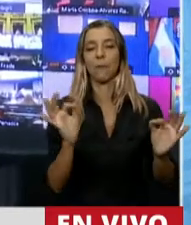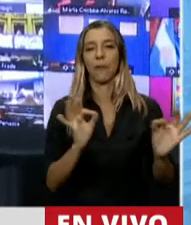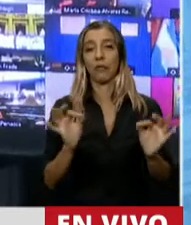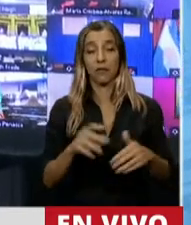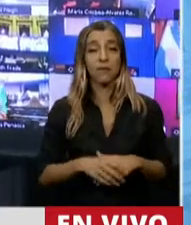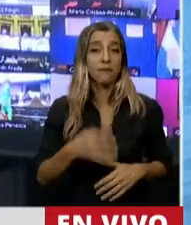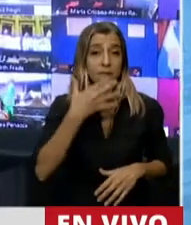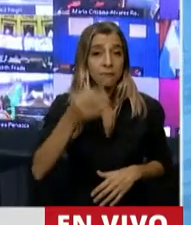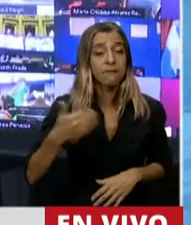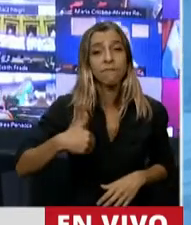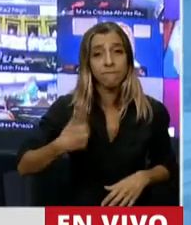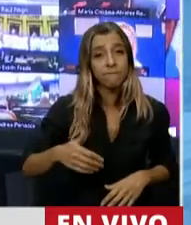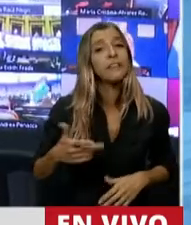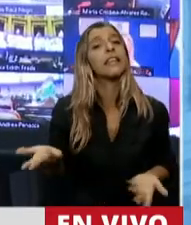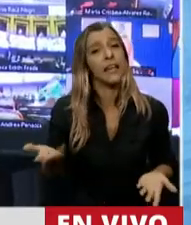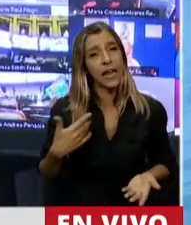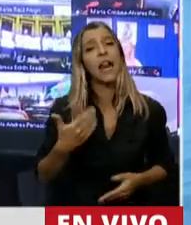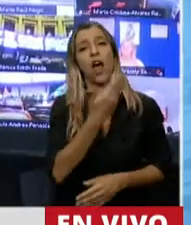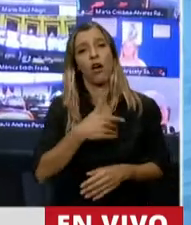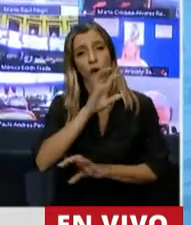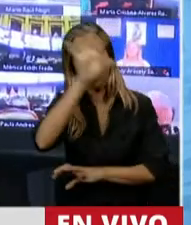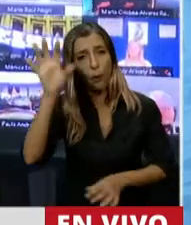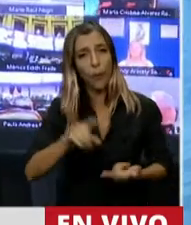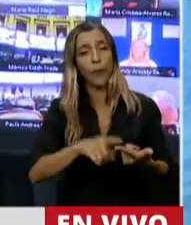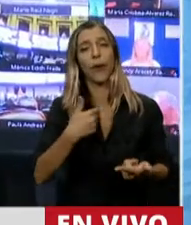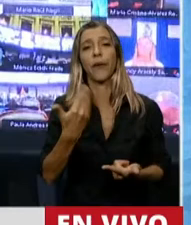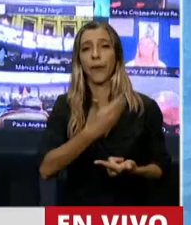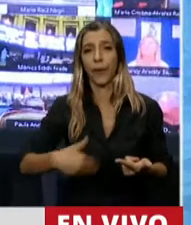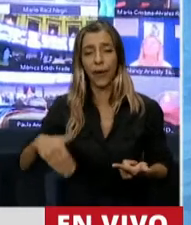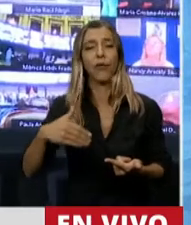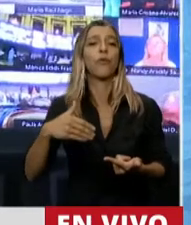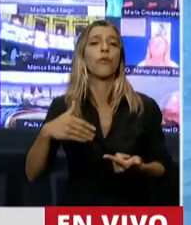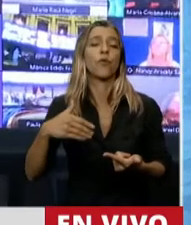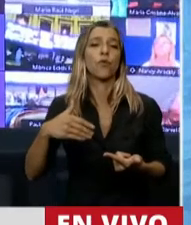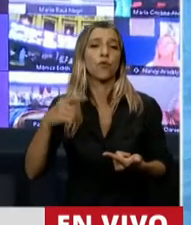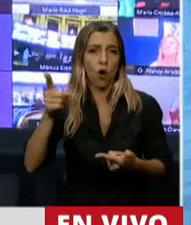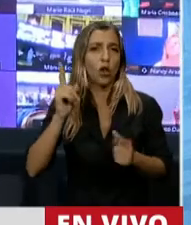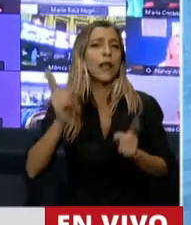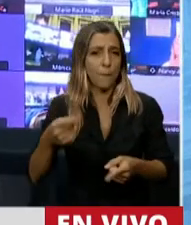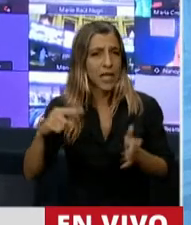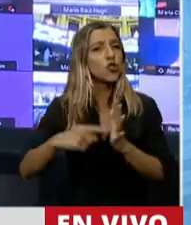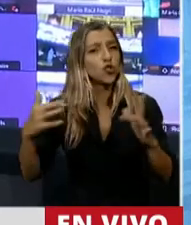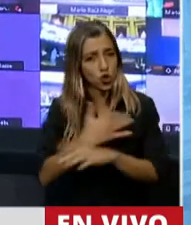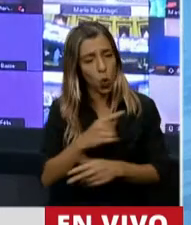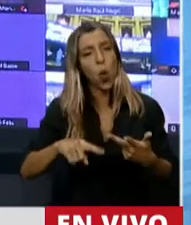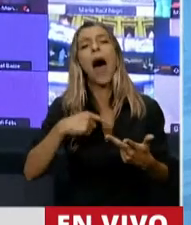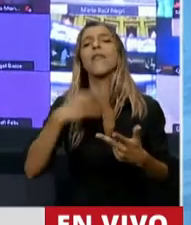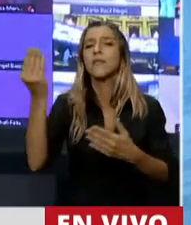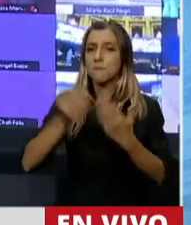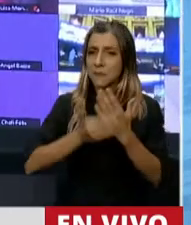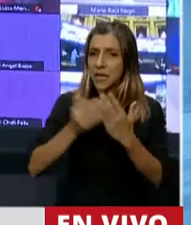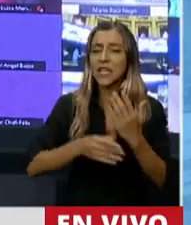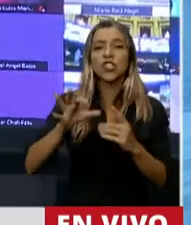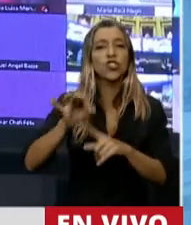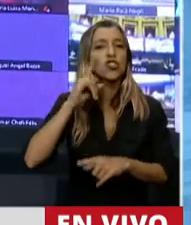entre los gobernadores, el jefe de gobierno de la ciudad de Buenos Aires y con su ministro Quiroz, que valora mucho